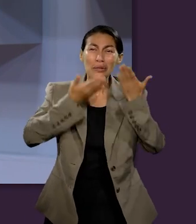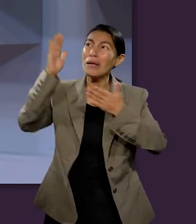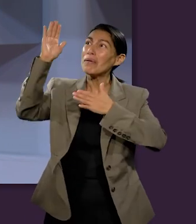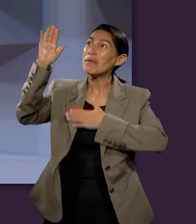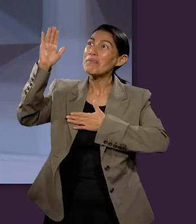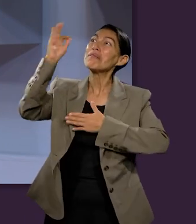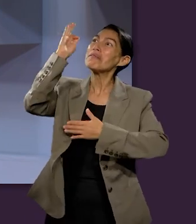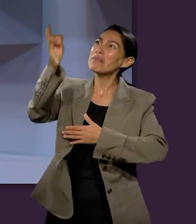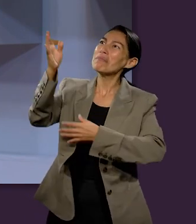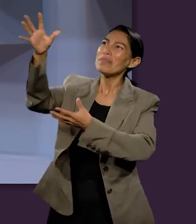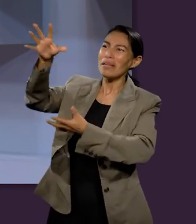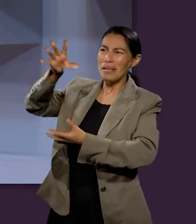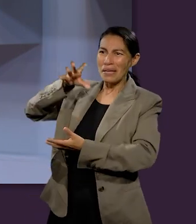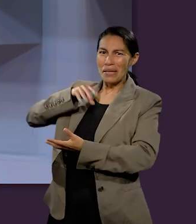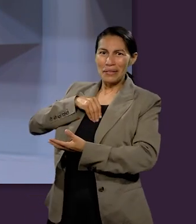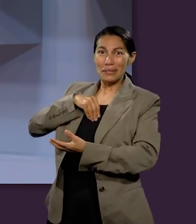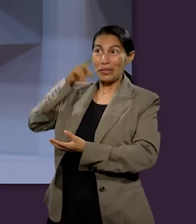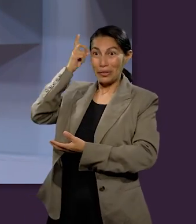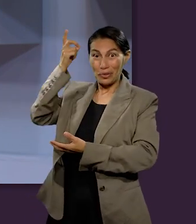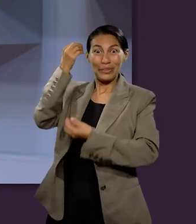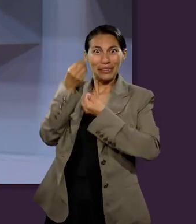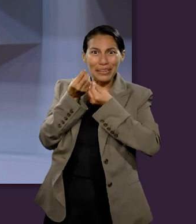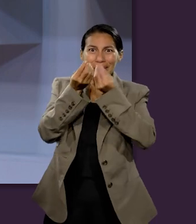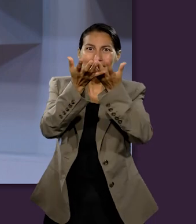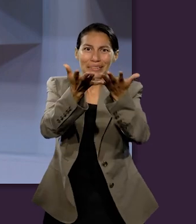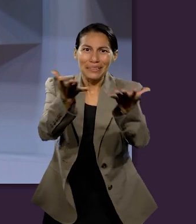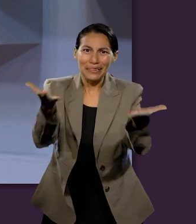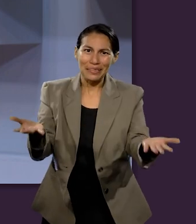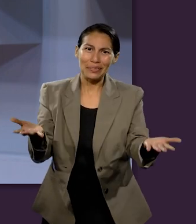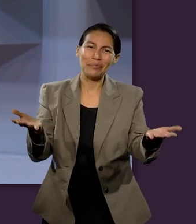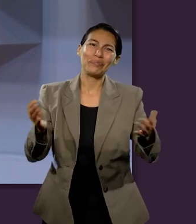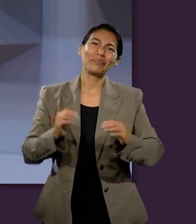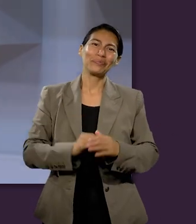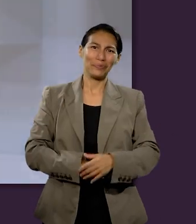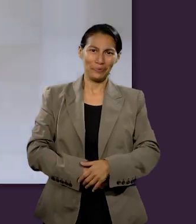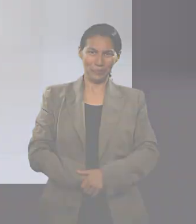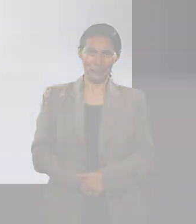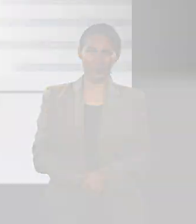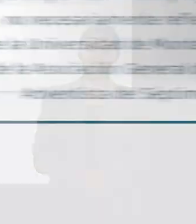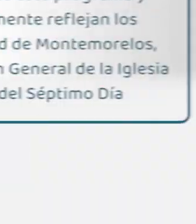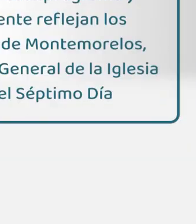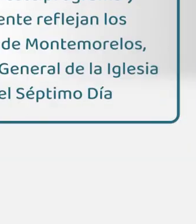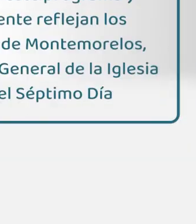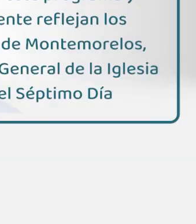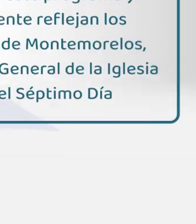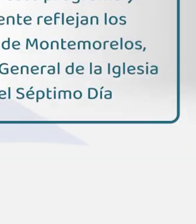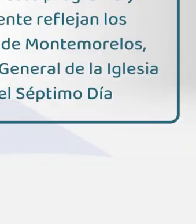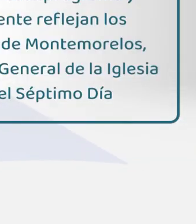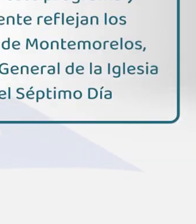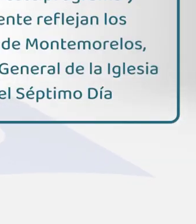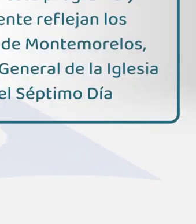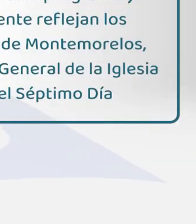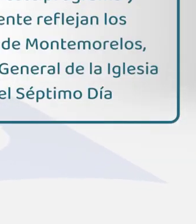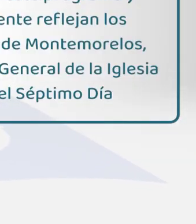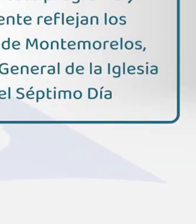Biblia y hacer tuyas las promesas que Dios tiene para ti chau y